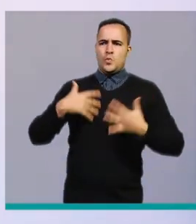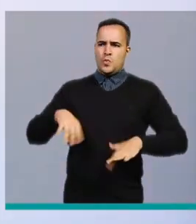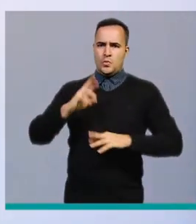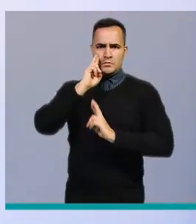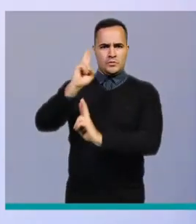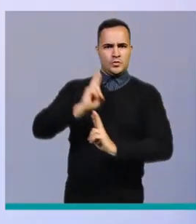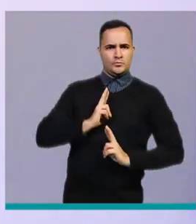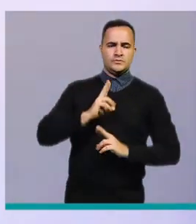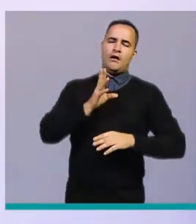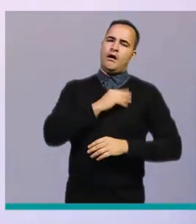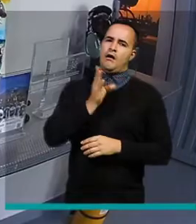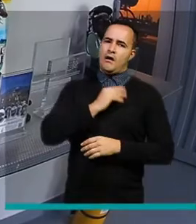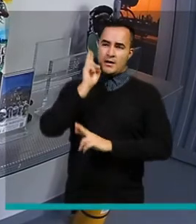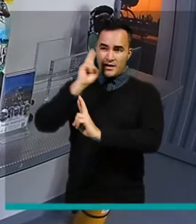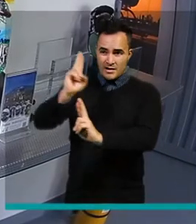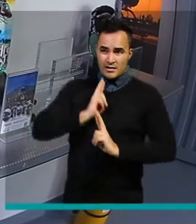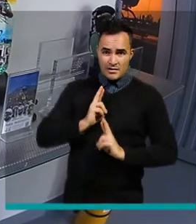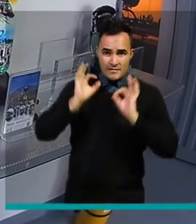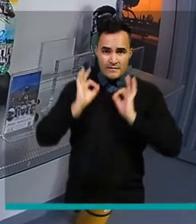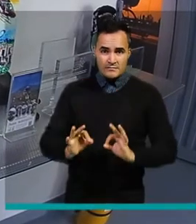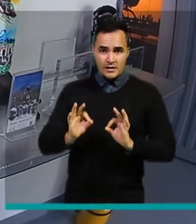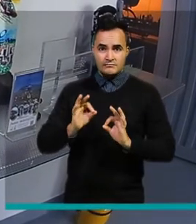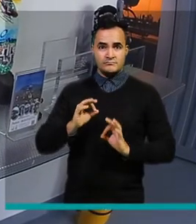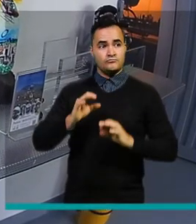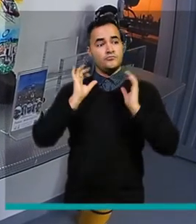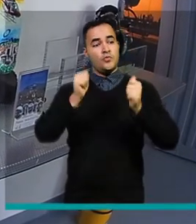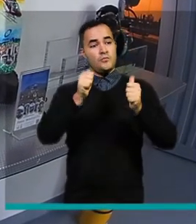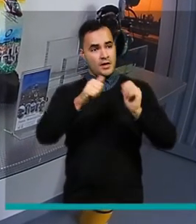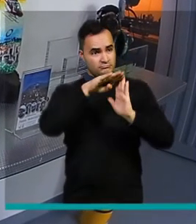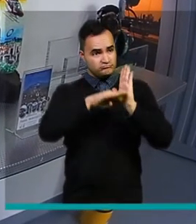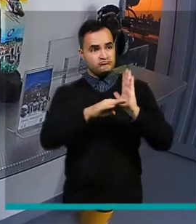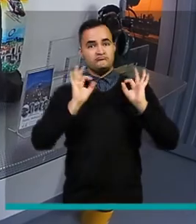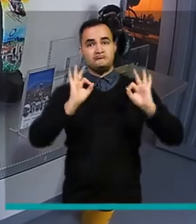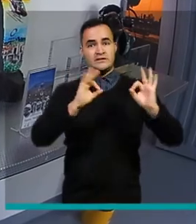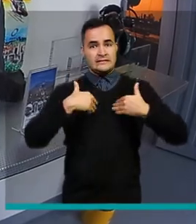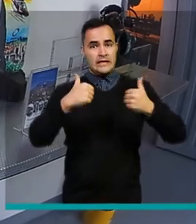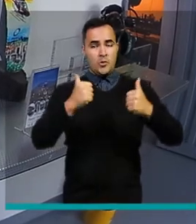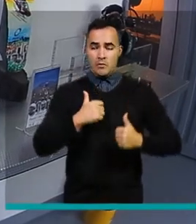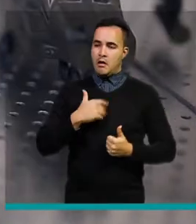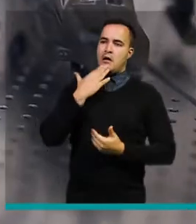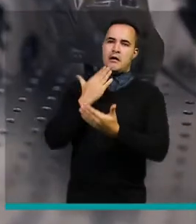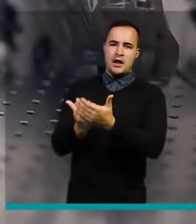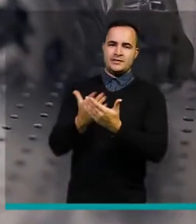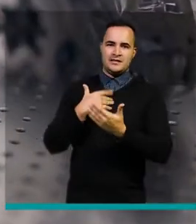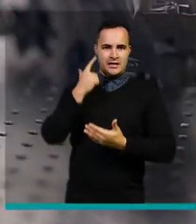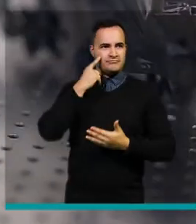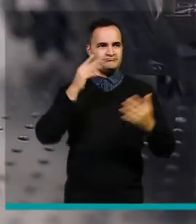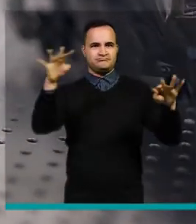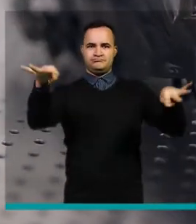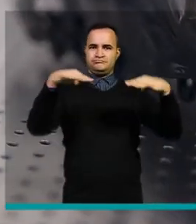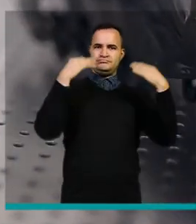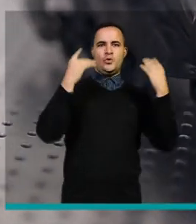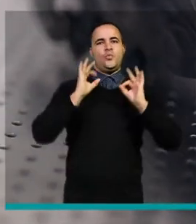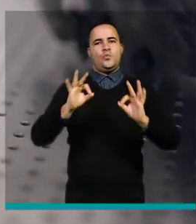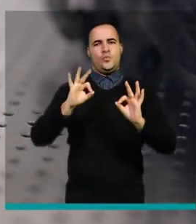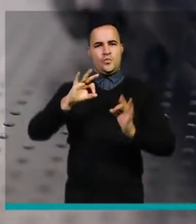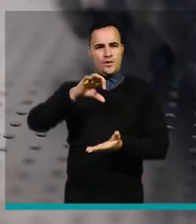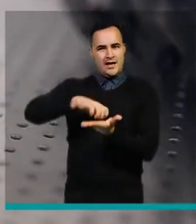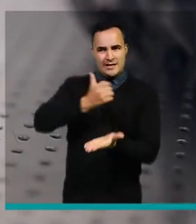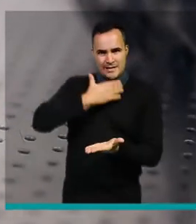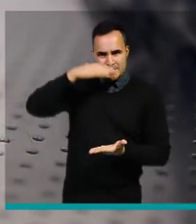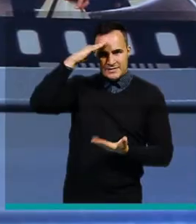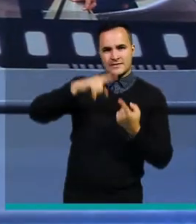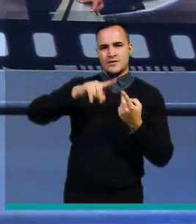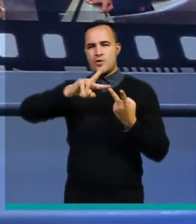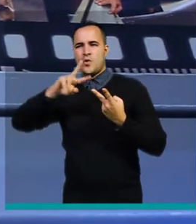y eso nos ha dado unos beneficios súper, súper interesantes y gracias a la Alcaldía entonces de Medellín al